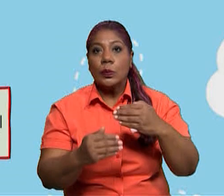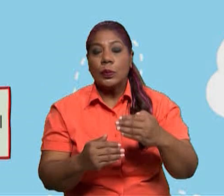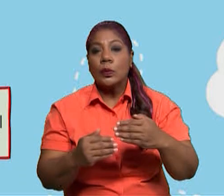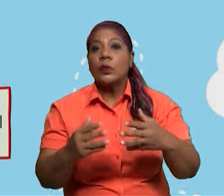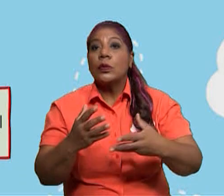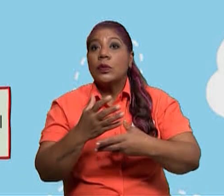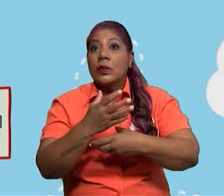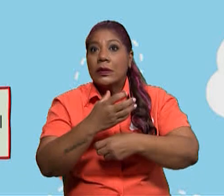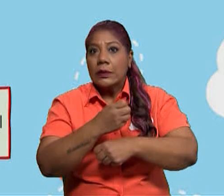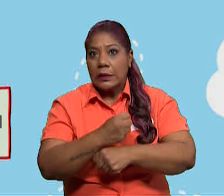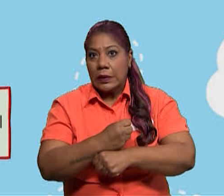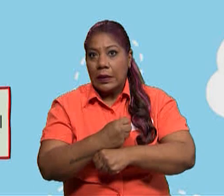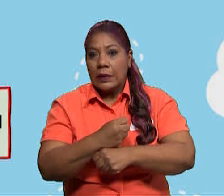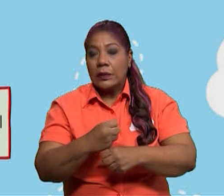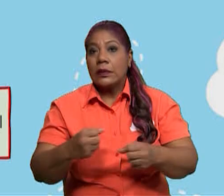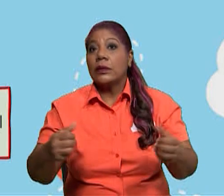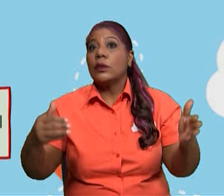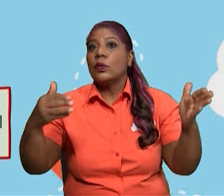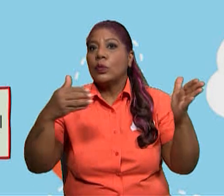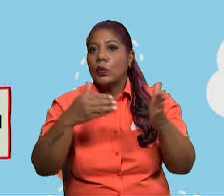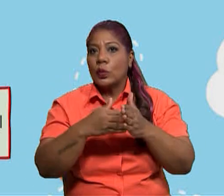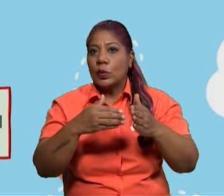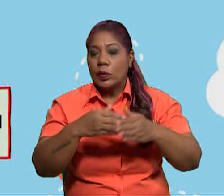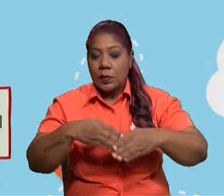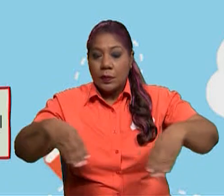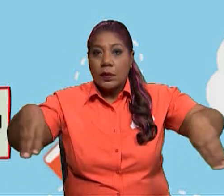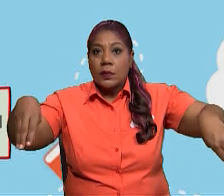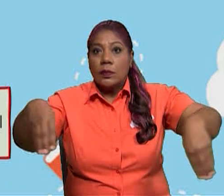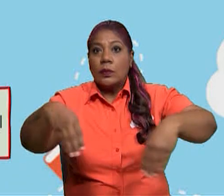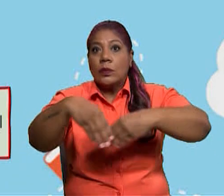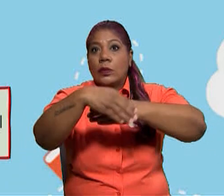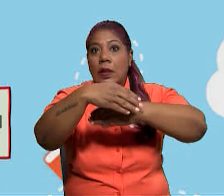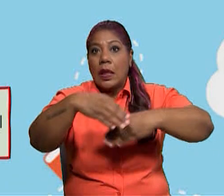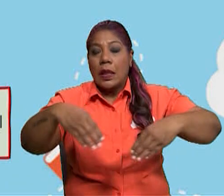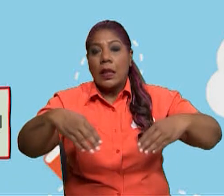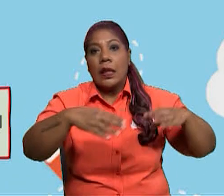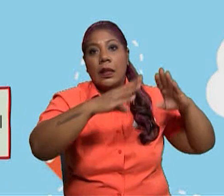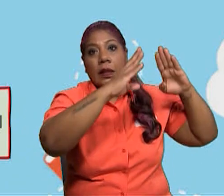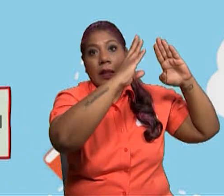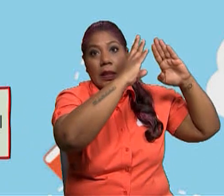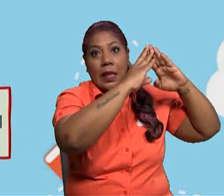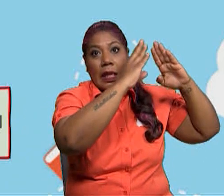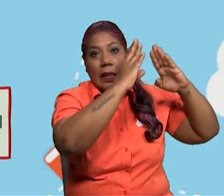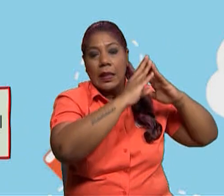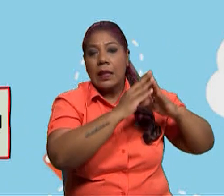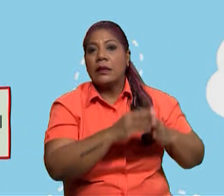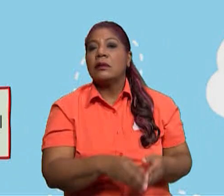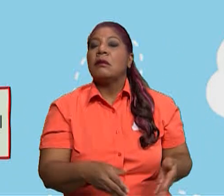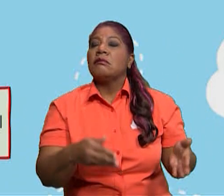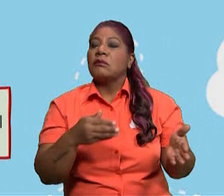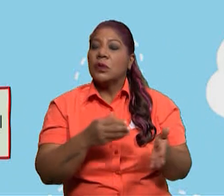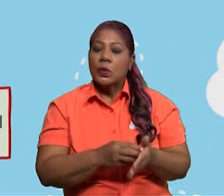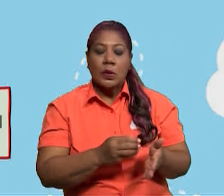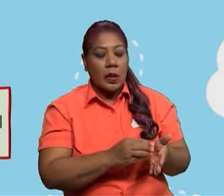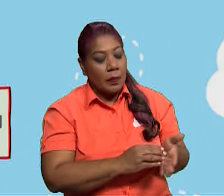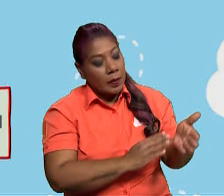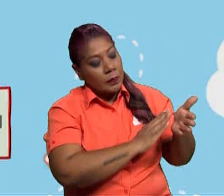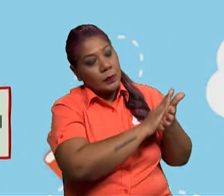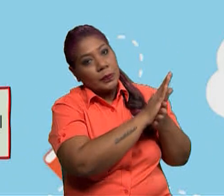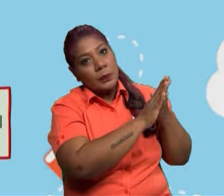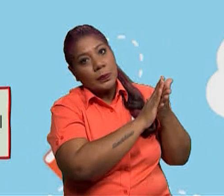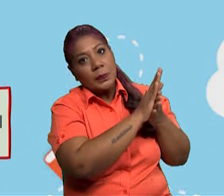carretera, de vivienda, si se derrumbó, se rajó una pared. Esto se puede recuperar, pero la vida